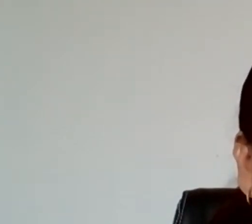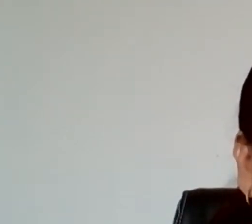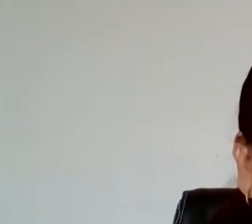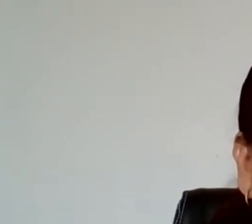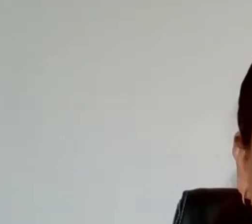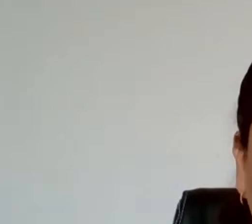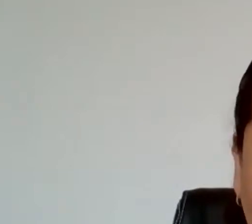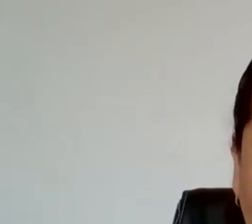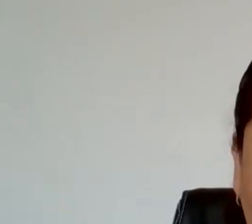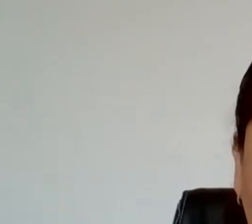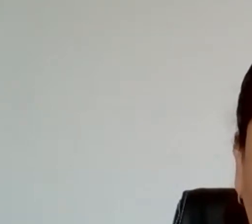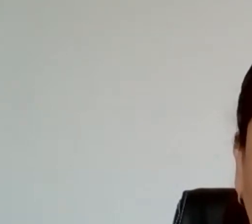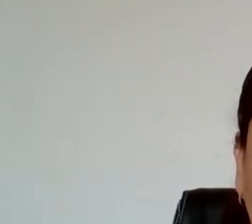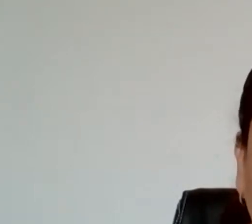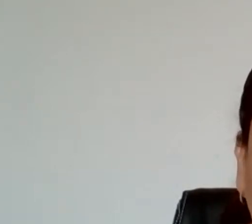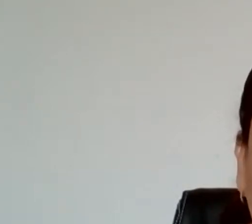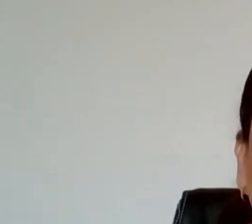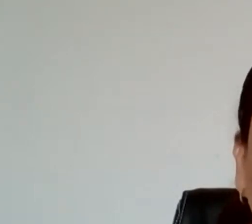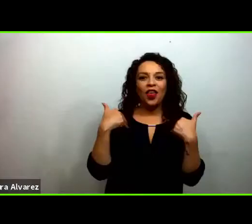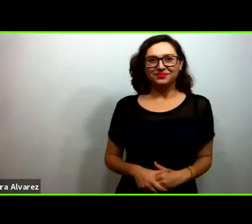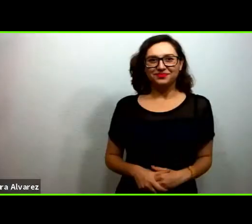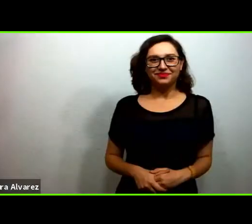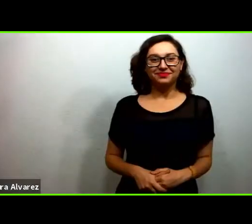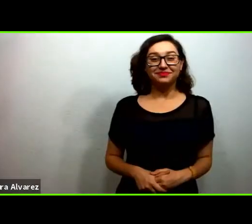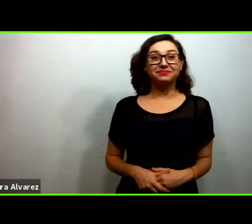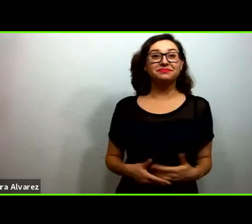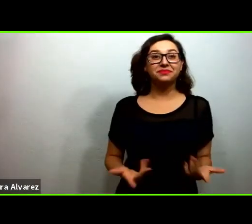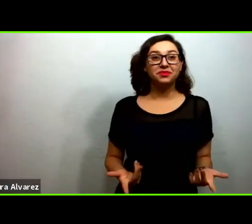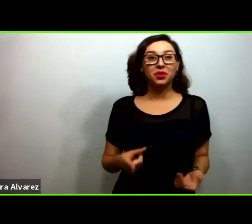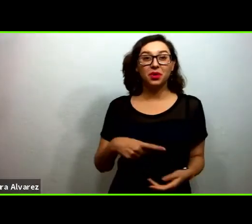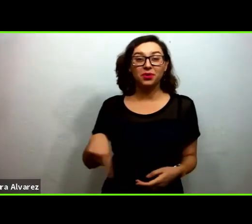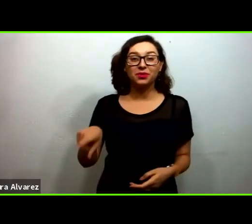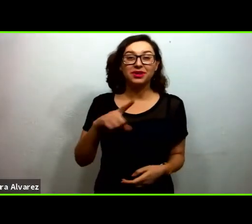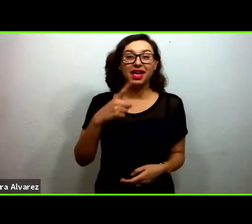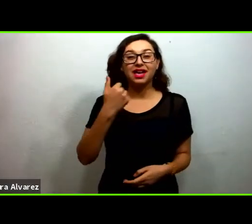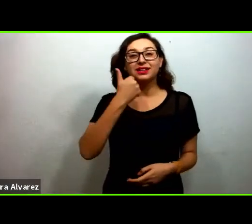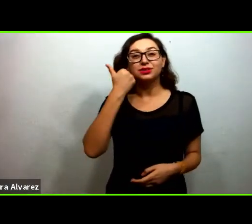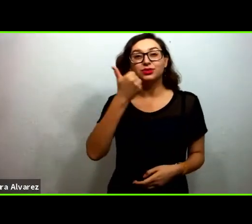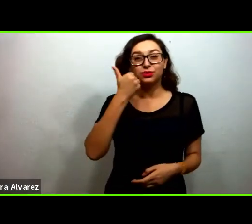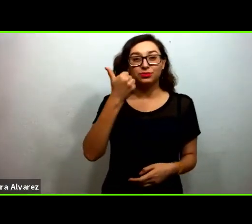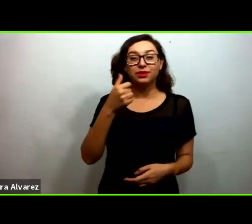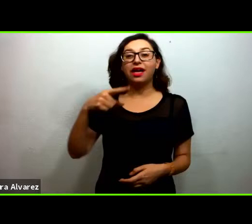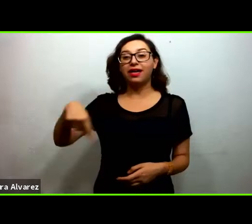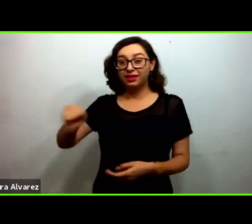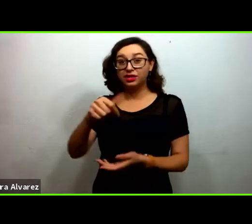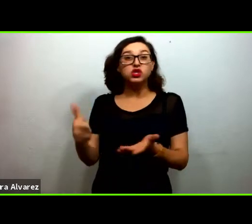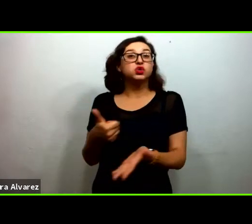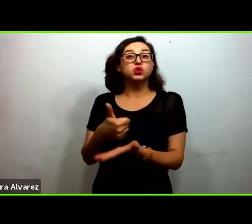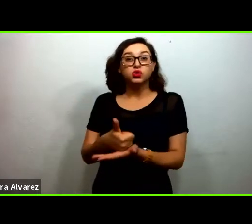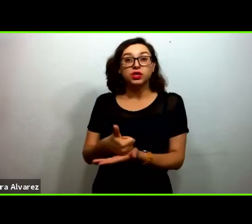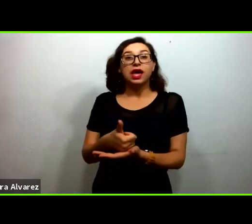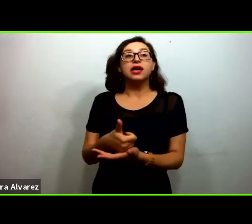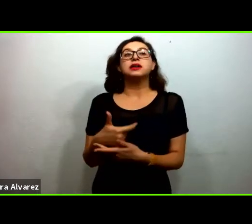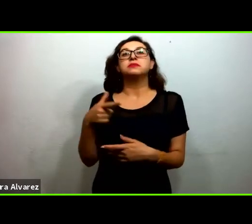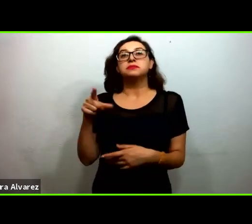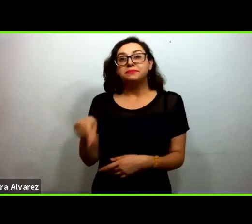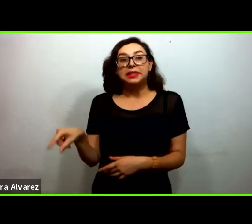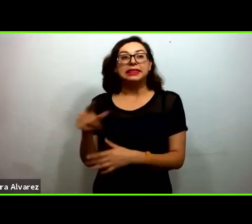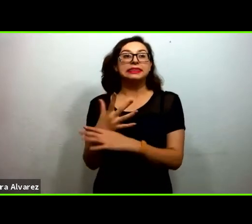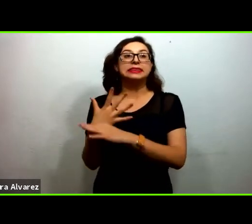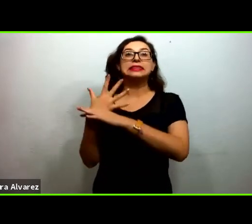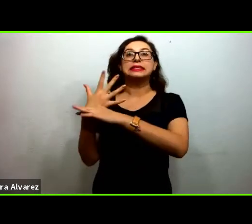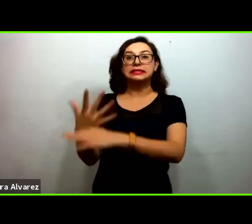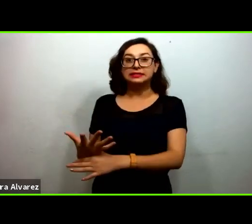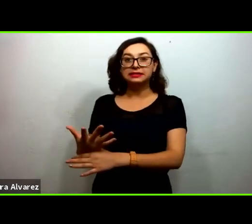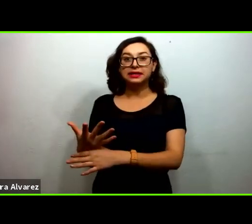animó mucho de una estudiante incluso de la ciudad que había comentado que le gustaba